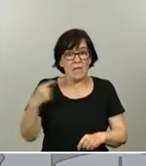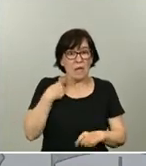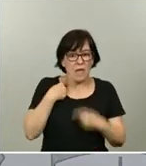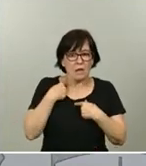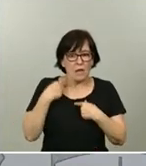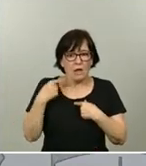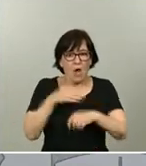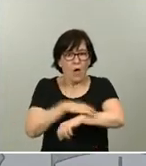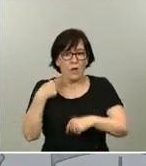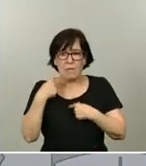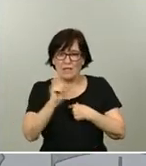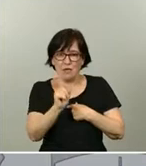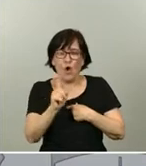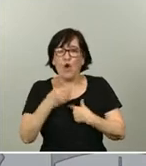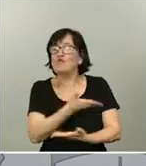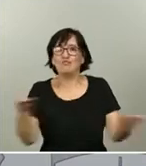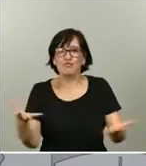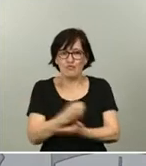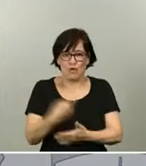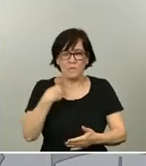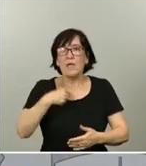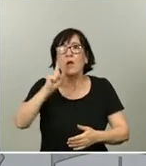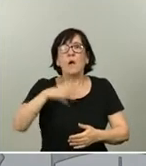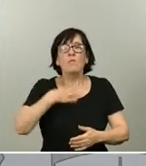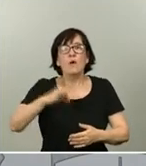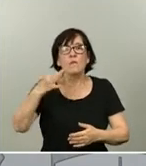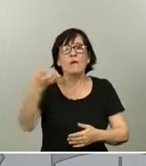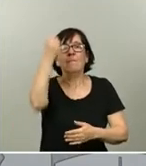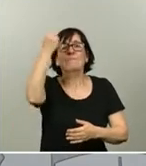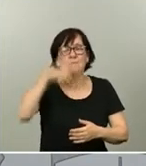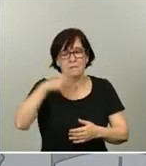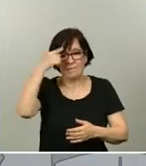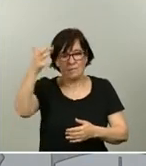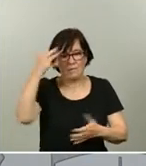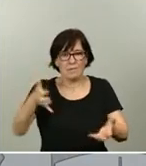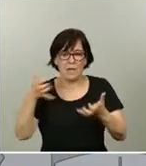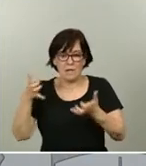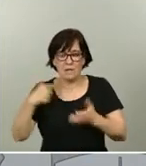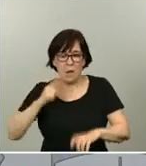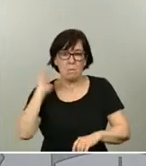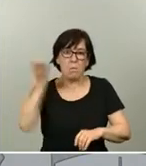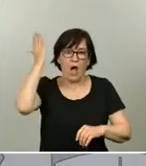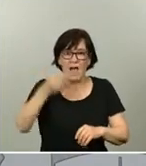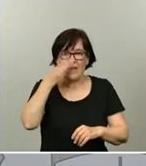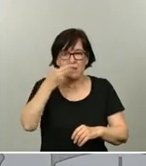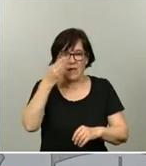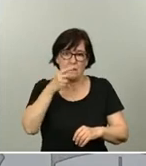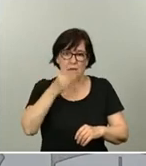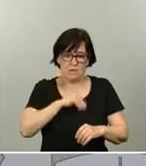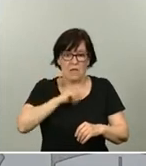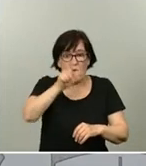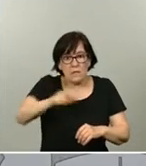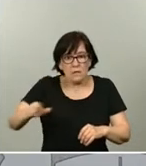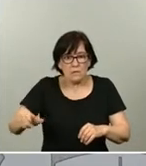perdemos. Nadie puede soñar con sacar un beneficio dañando a los intereses de España y del conjunto de ciudadanos. Así que pido